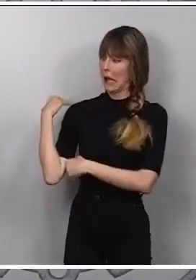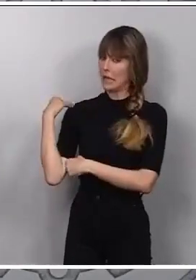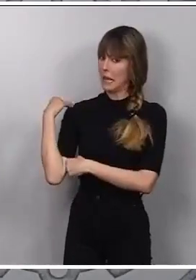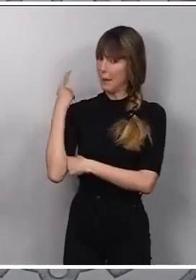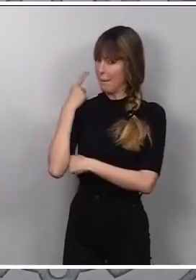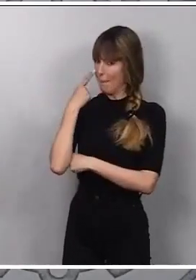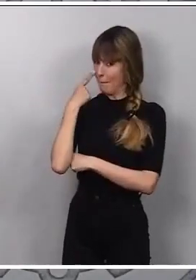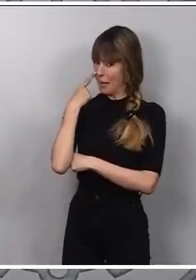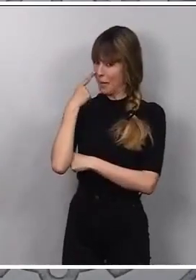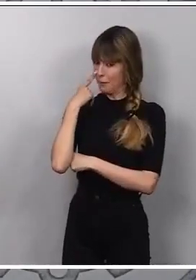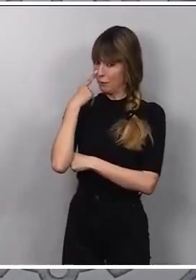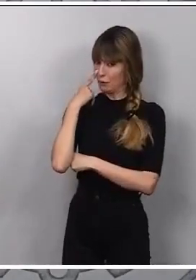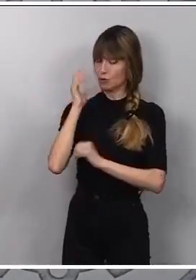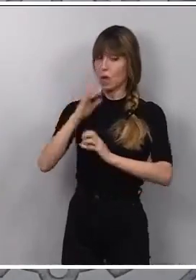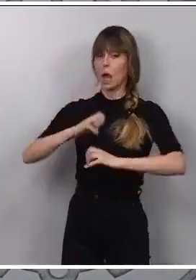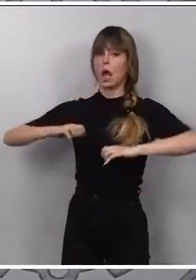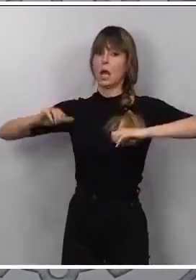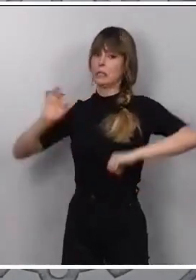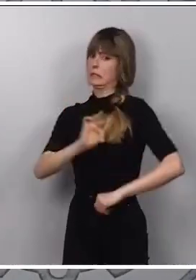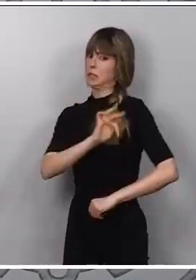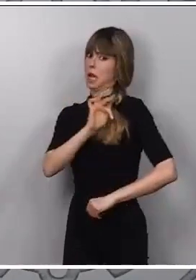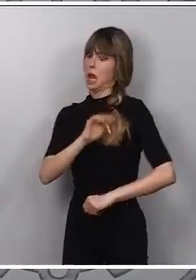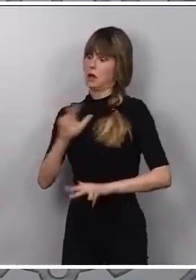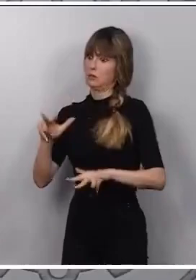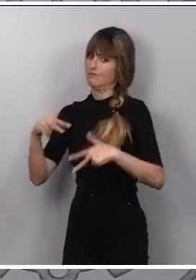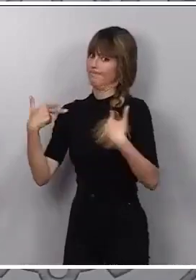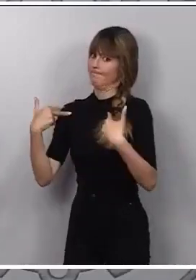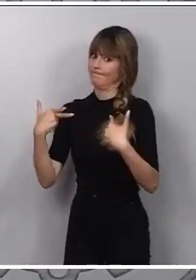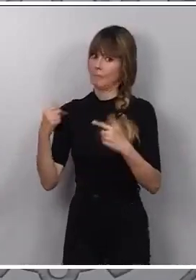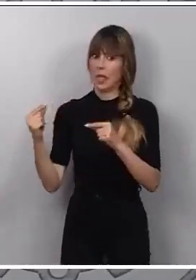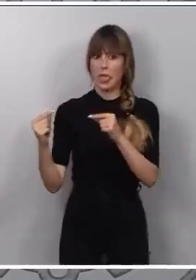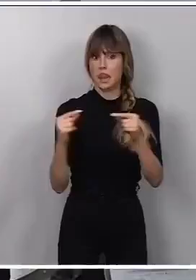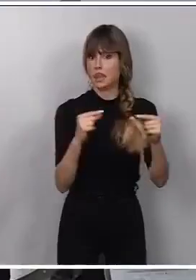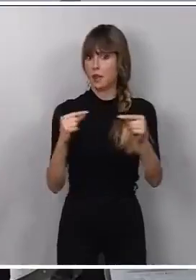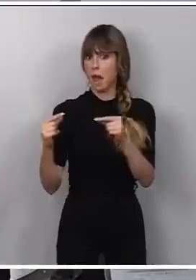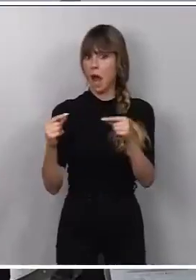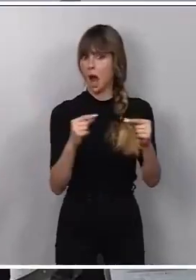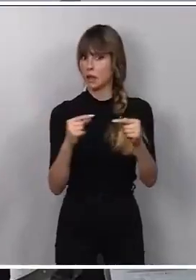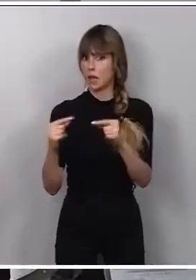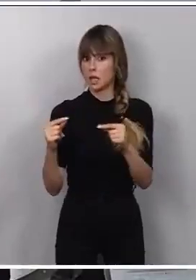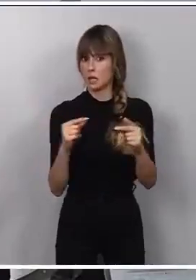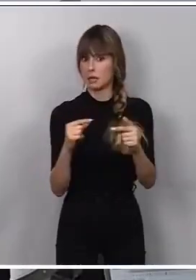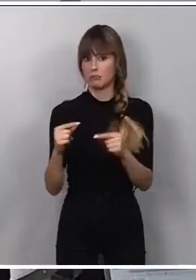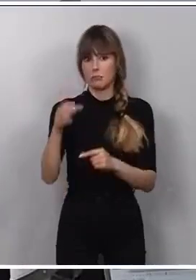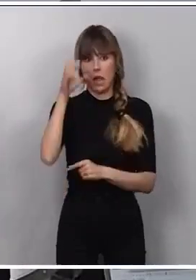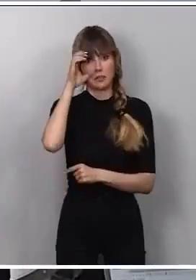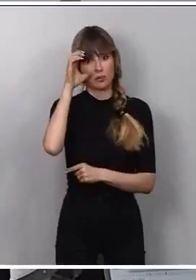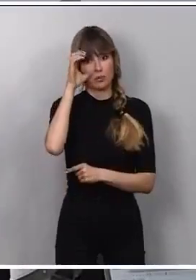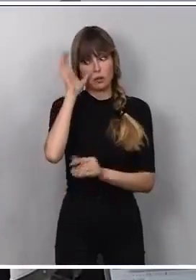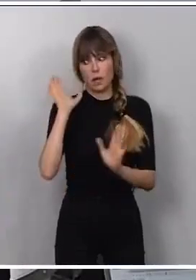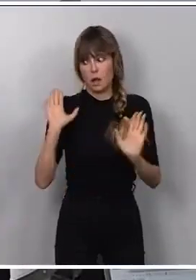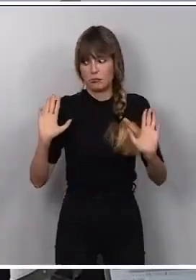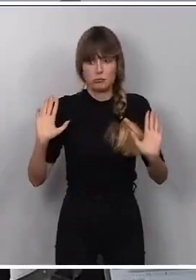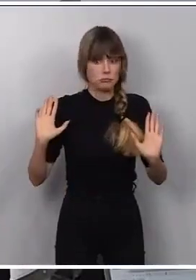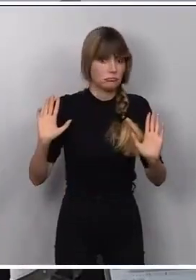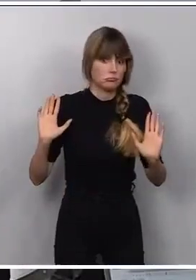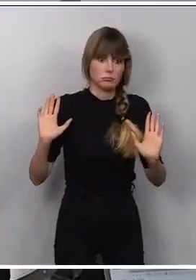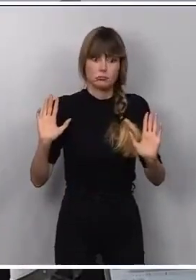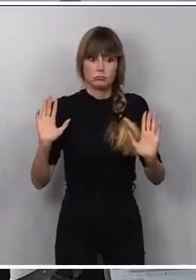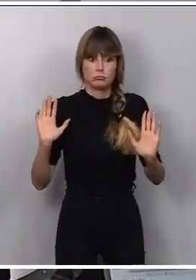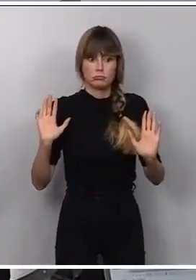en el Senado, si me permiten, el debate que pudimos escuchar, pues casi les diría que